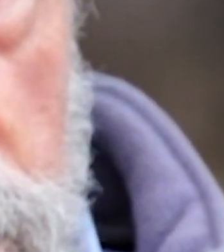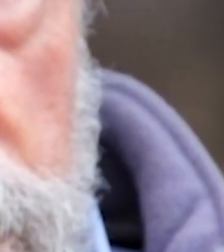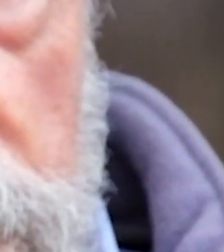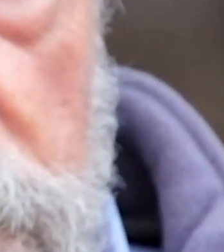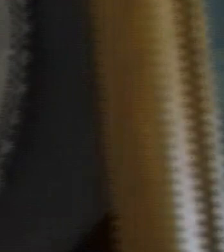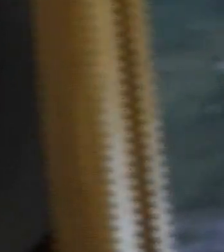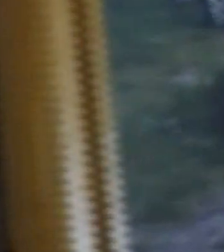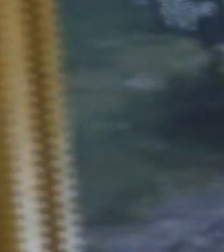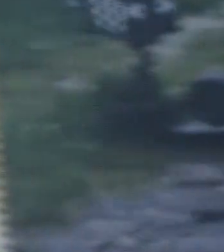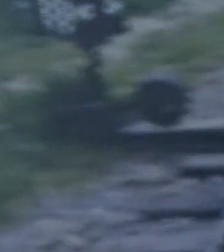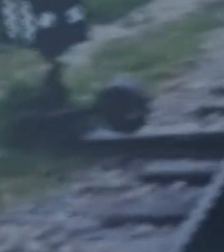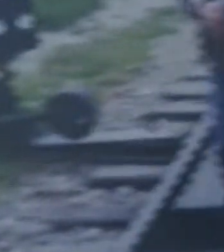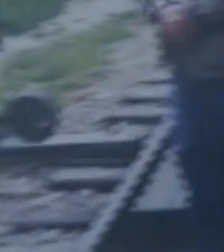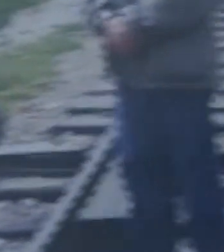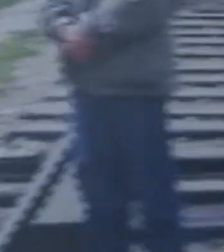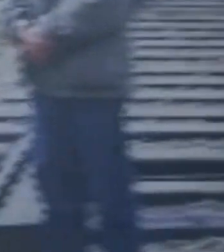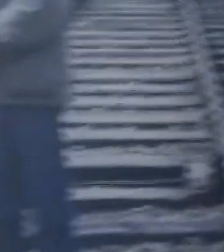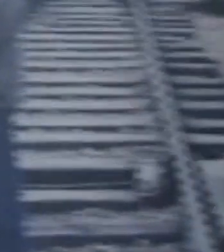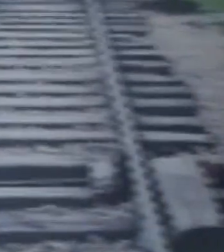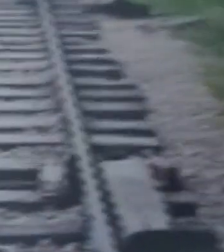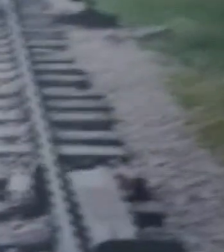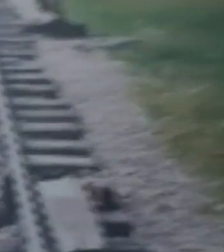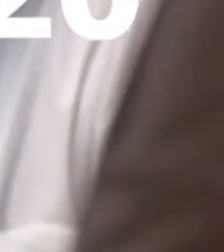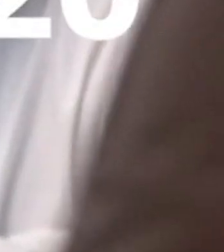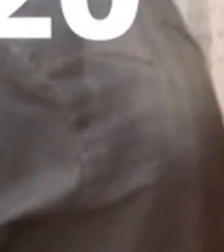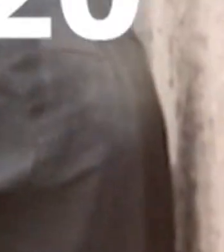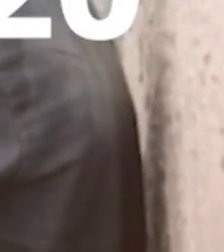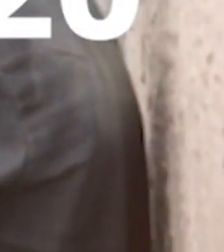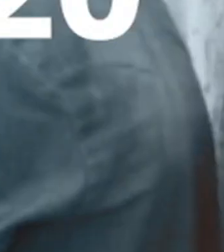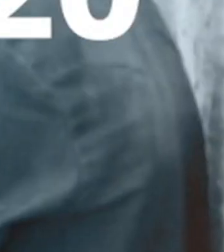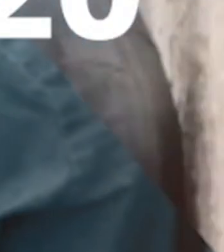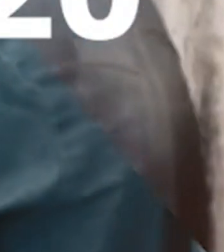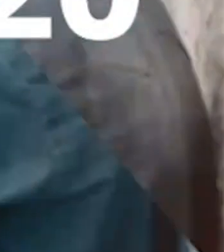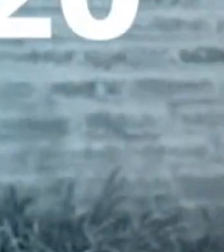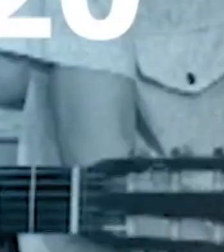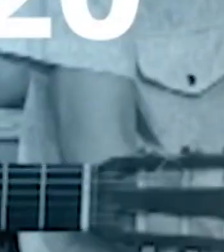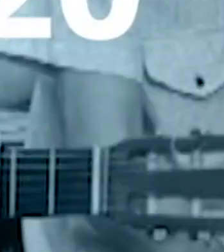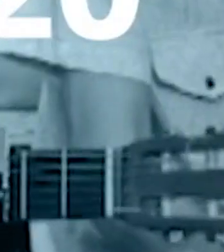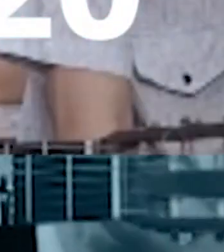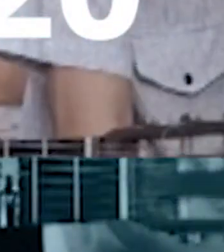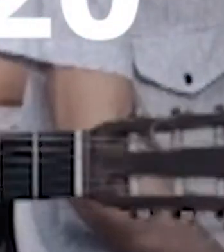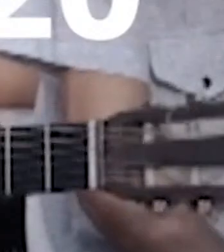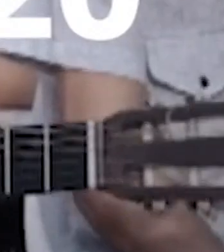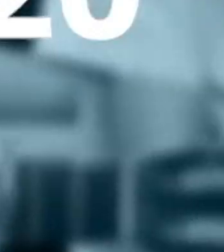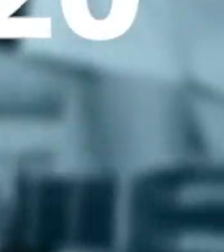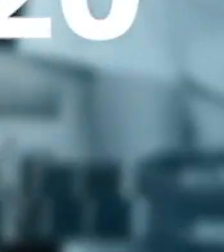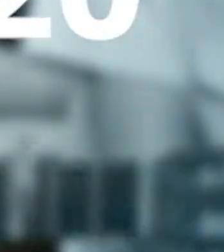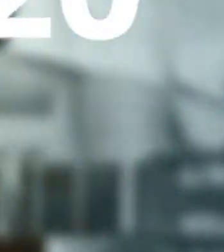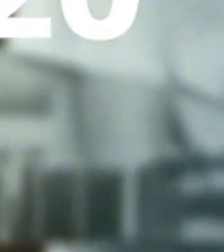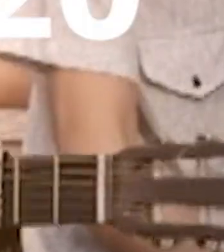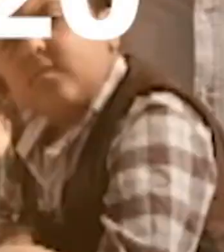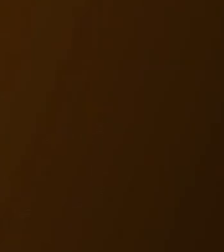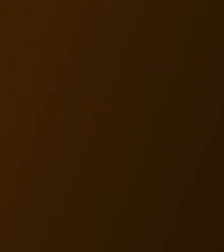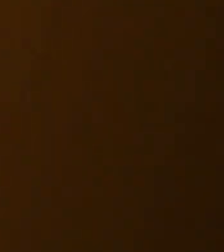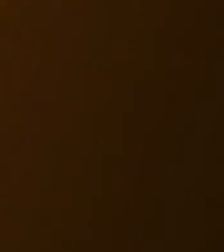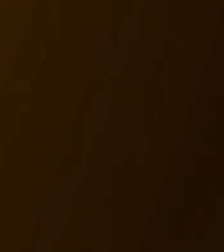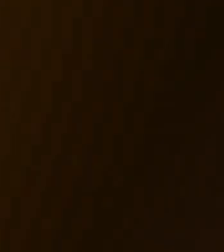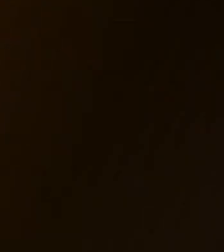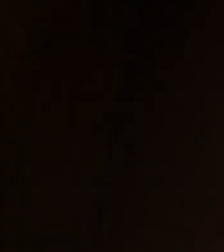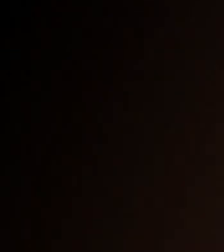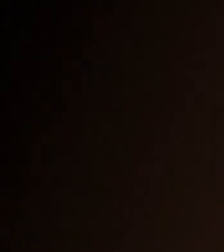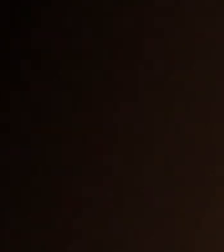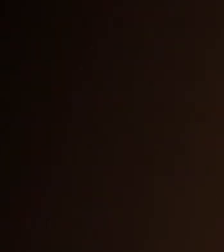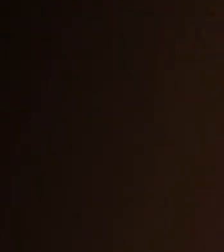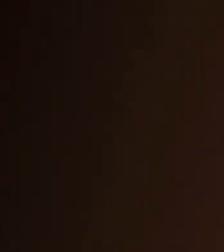Guerra Mundial. Su historia es única. El 20 de octubre a las 9 de la noche aquí en 13